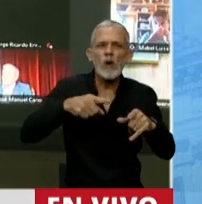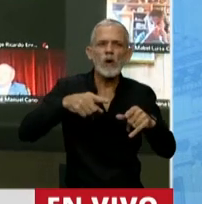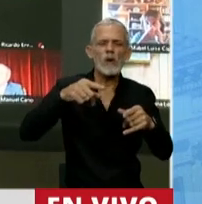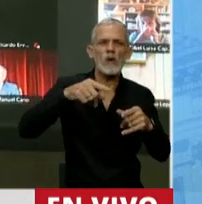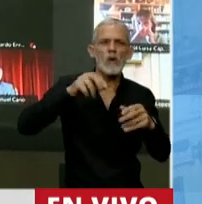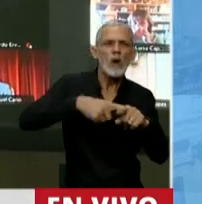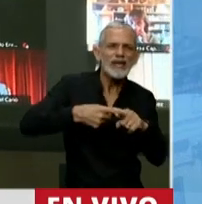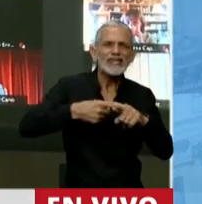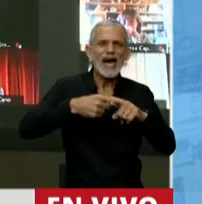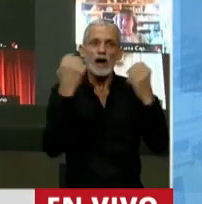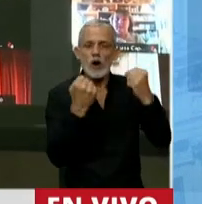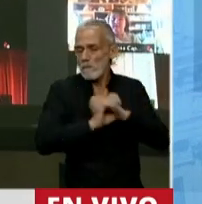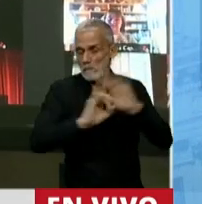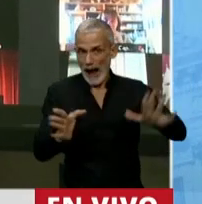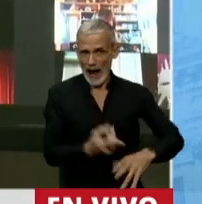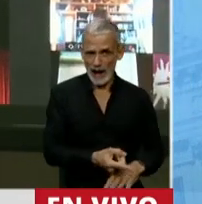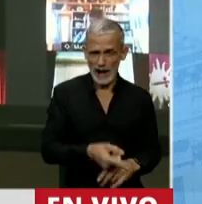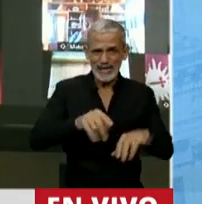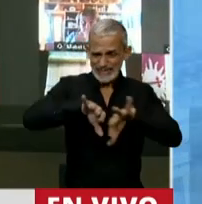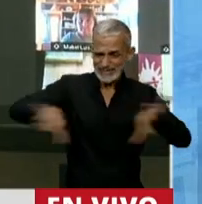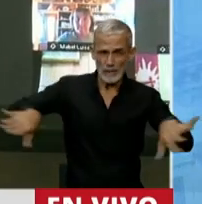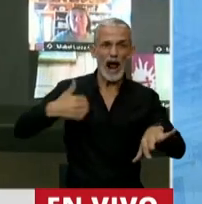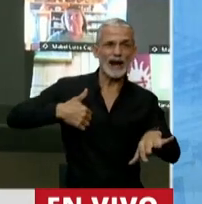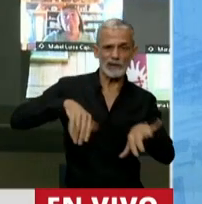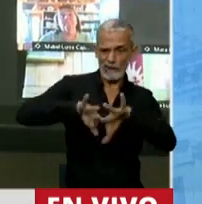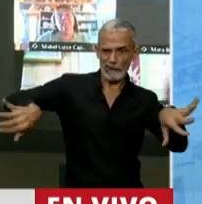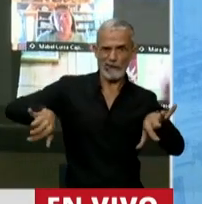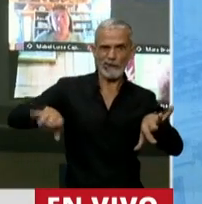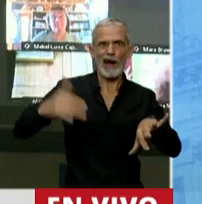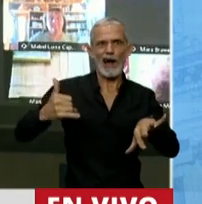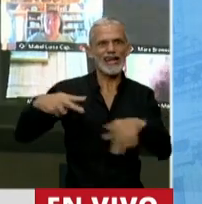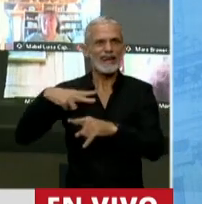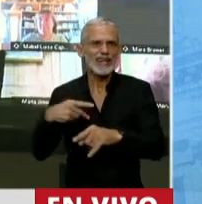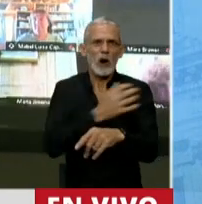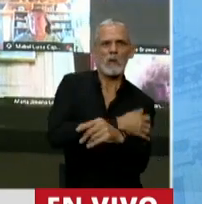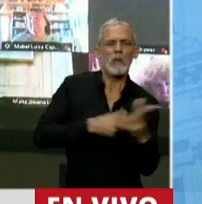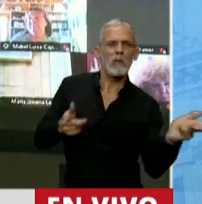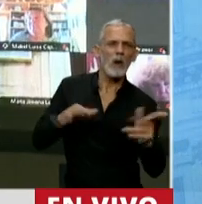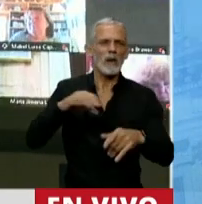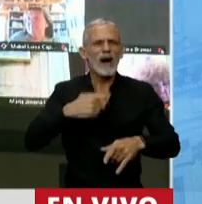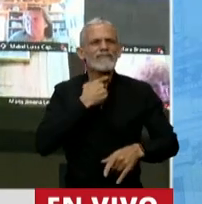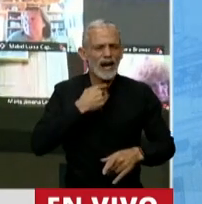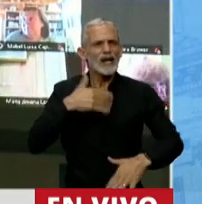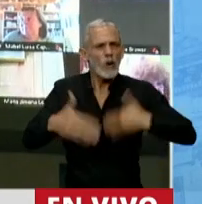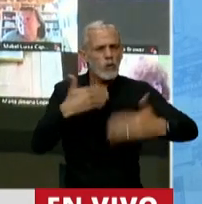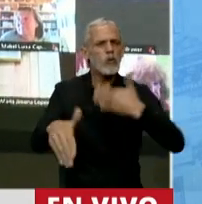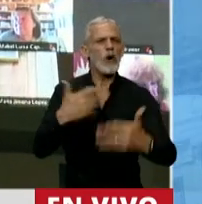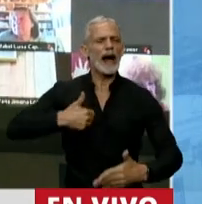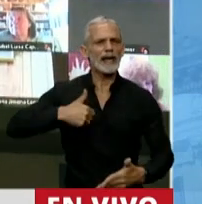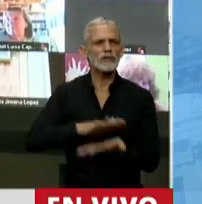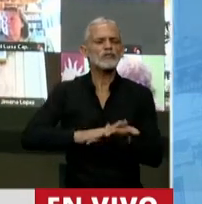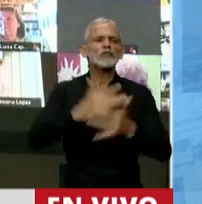económica, es una mala decisión separada de los argentinos que tenemos vocación por llevar a este país adelante.